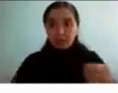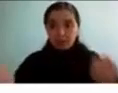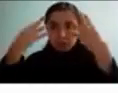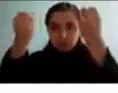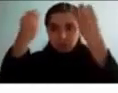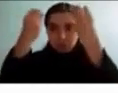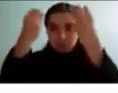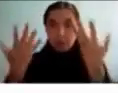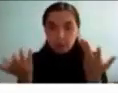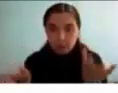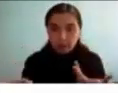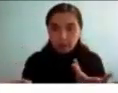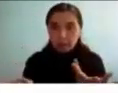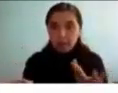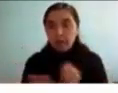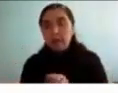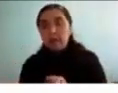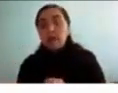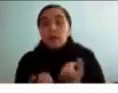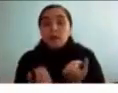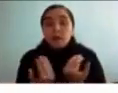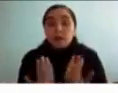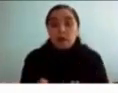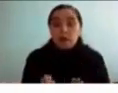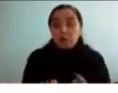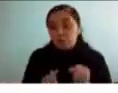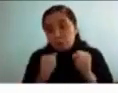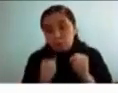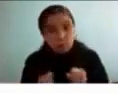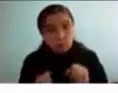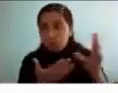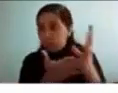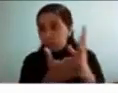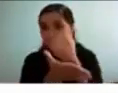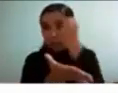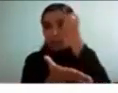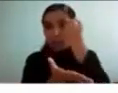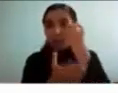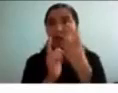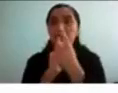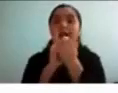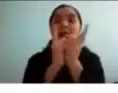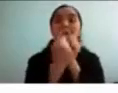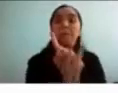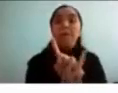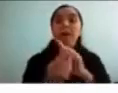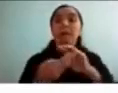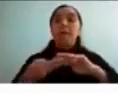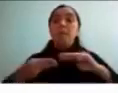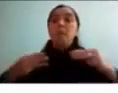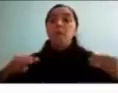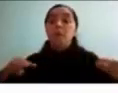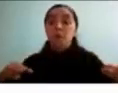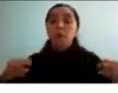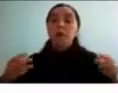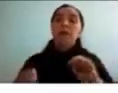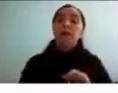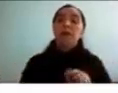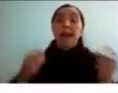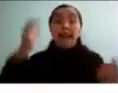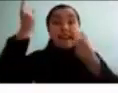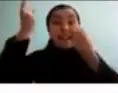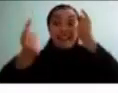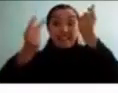y esto se trata y esto lo podemos conseguir al cambiar la metodología al implantar ideas innovadoras